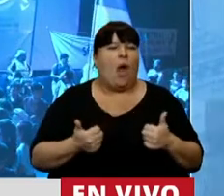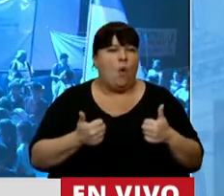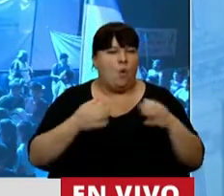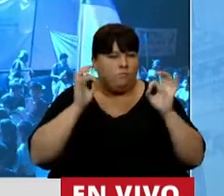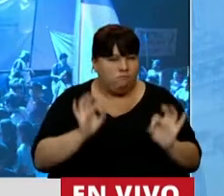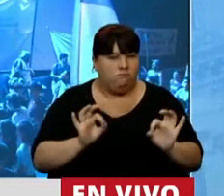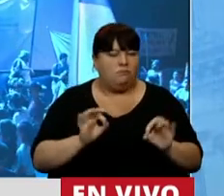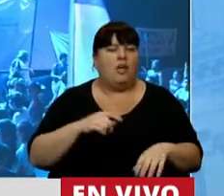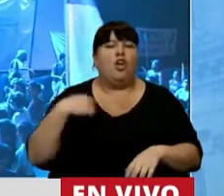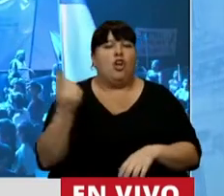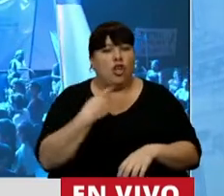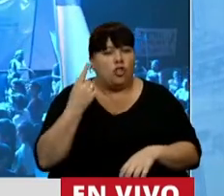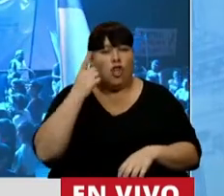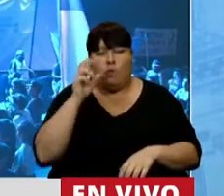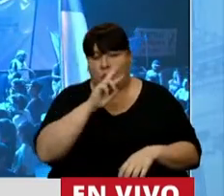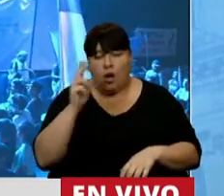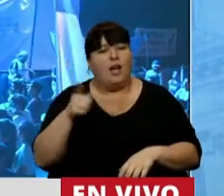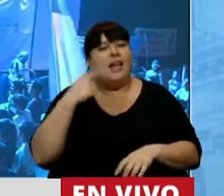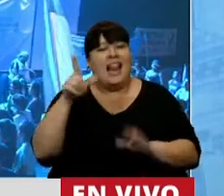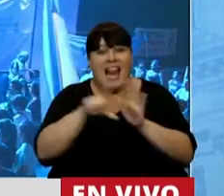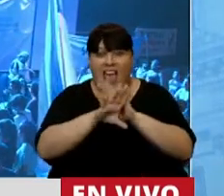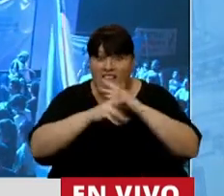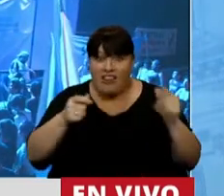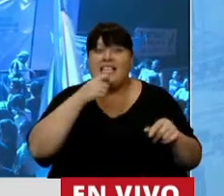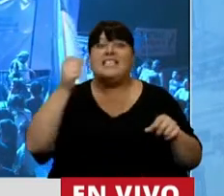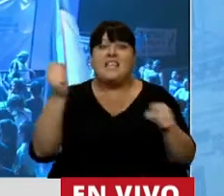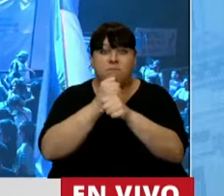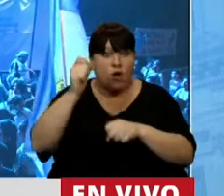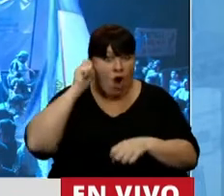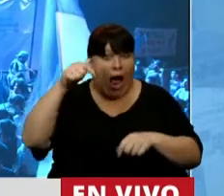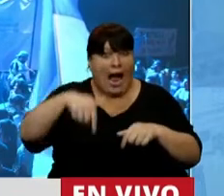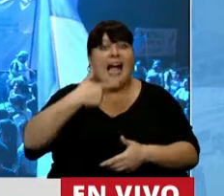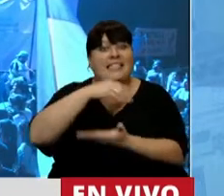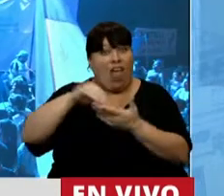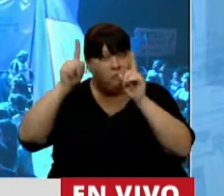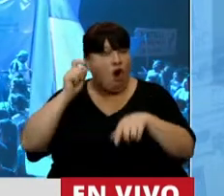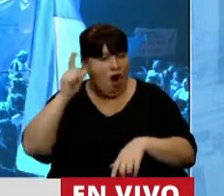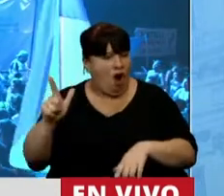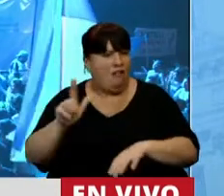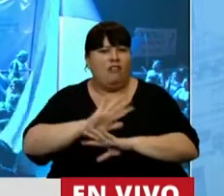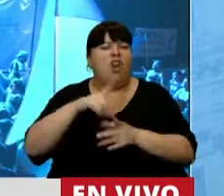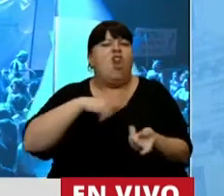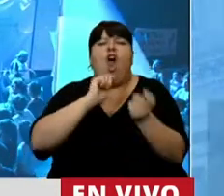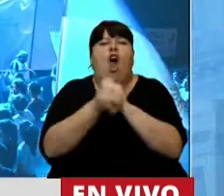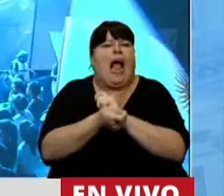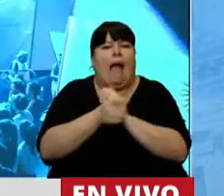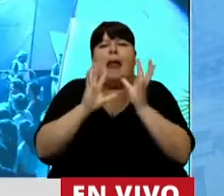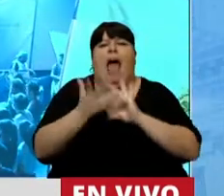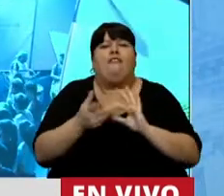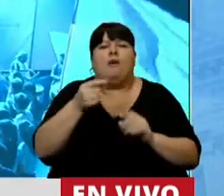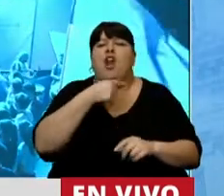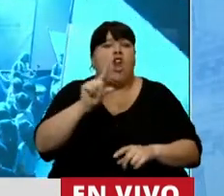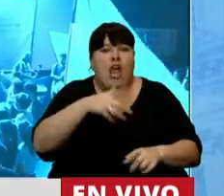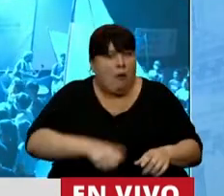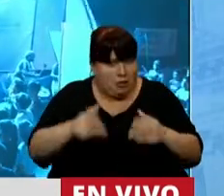Y nosotros y nosotras después de esta ley, si logramos sancionarla acá y en el Senado, no vamos a cambiar ninguna de las condiciones de